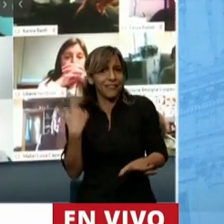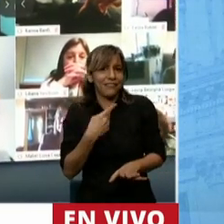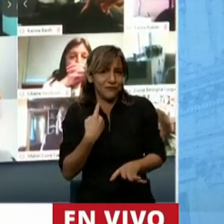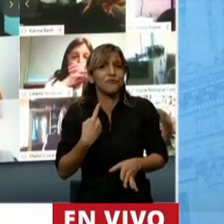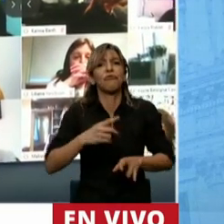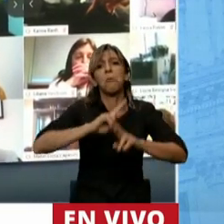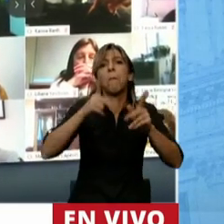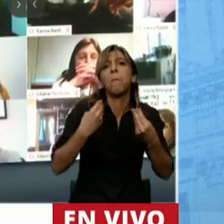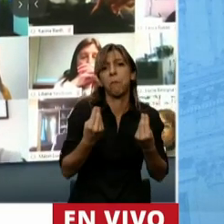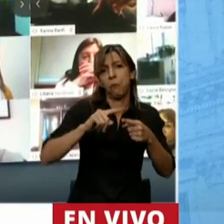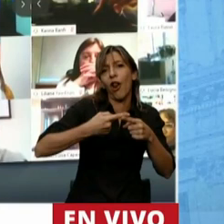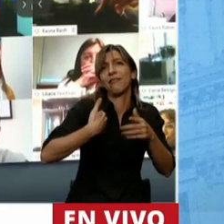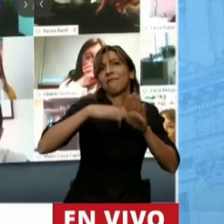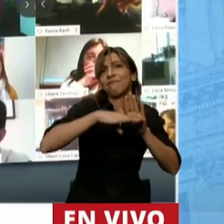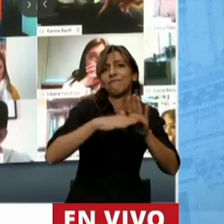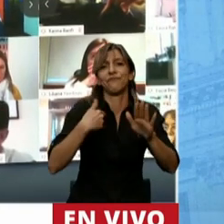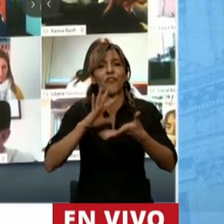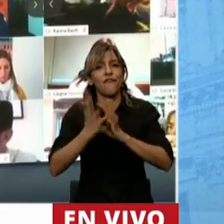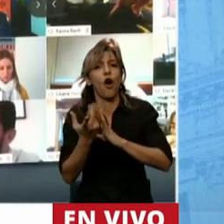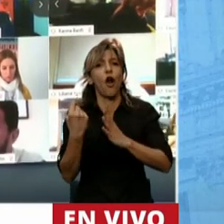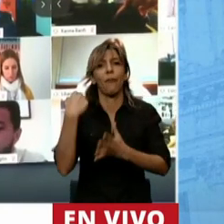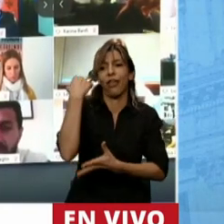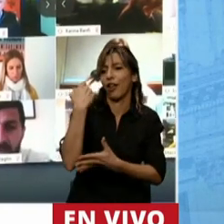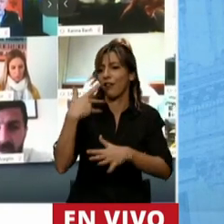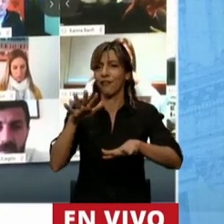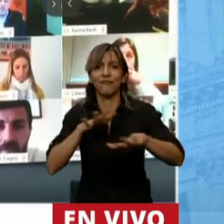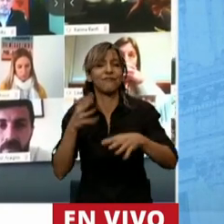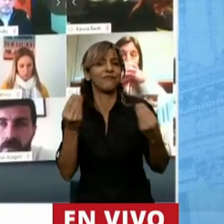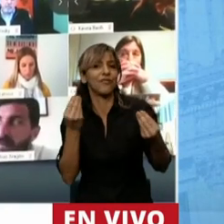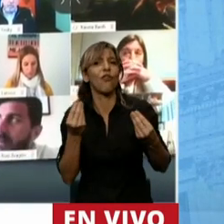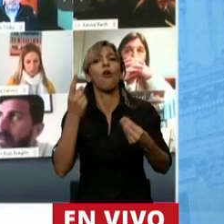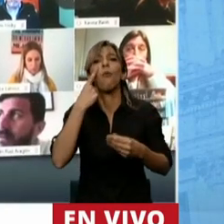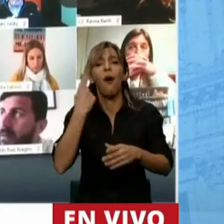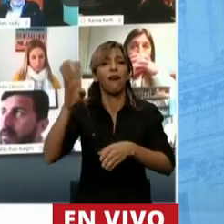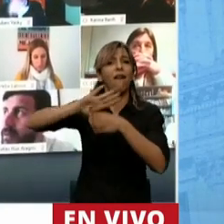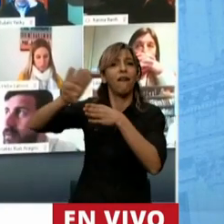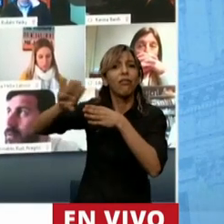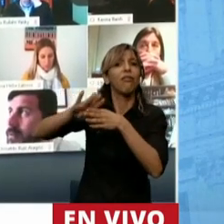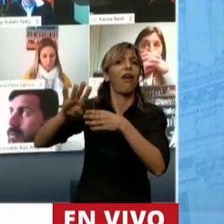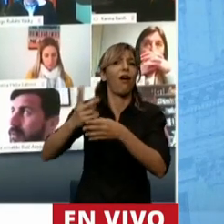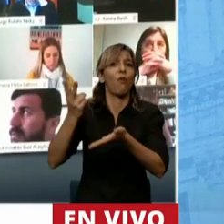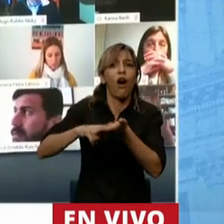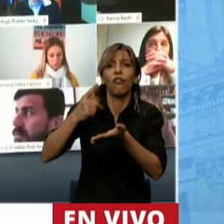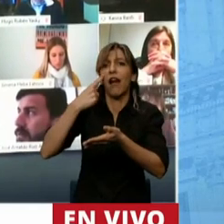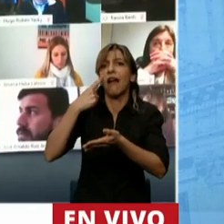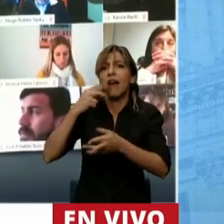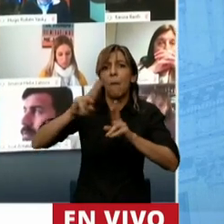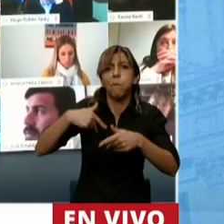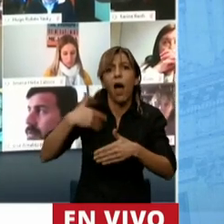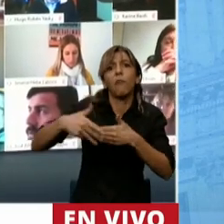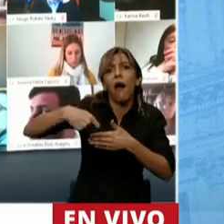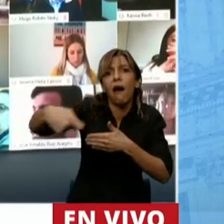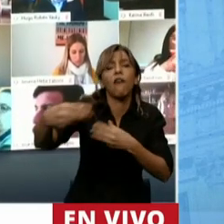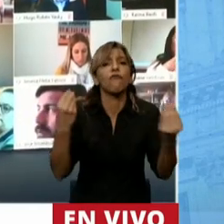restricciones para negociar la reestructuración de una deuda injustamente adquirida